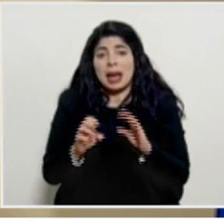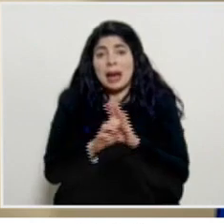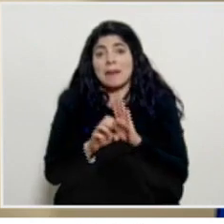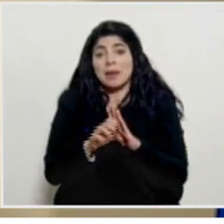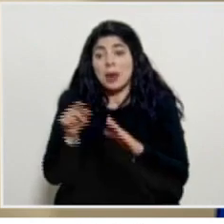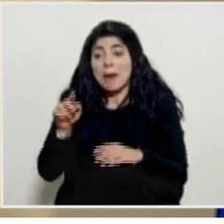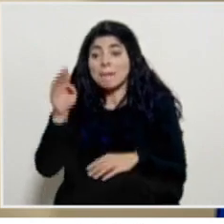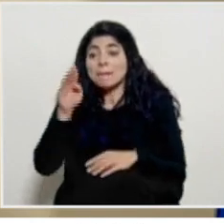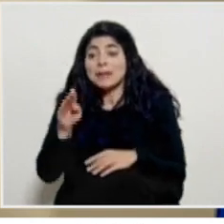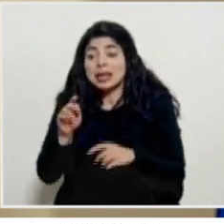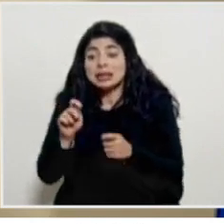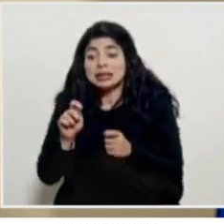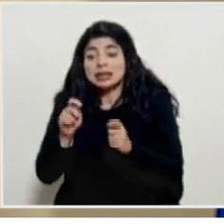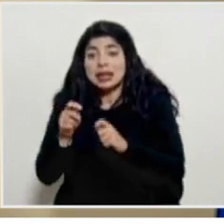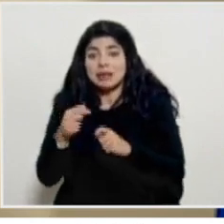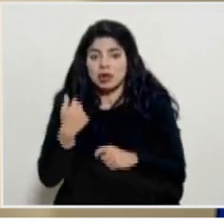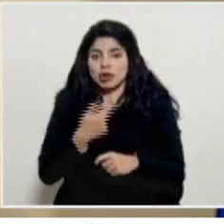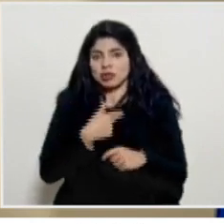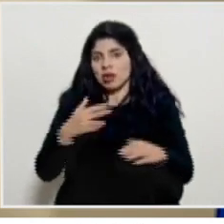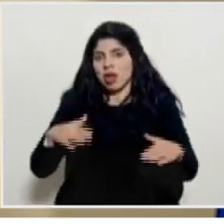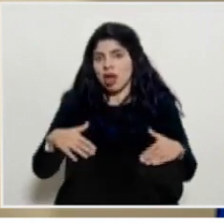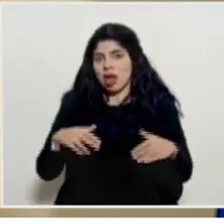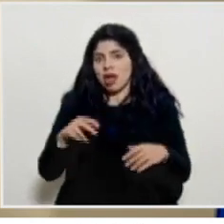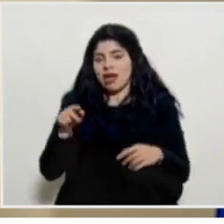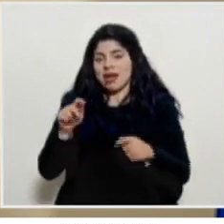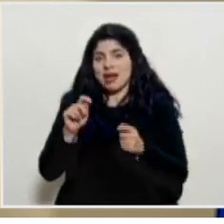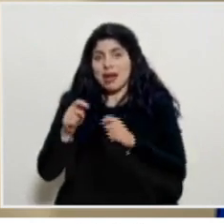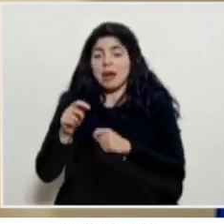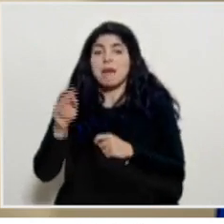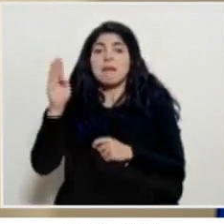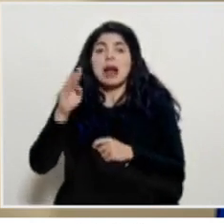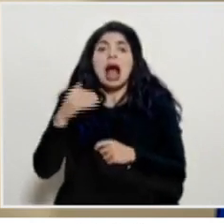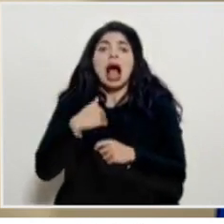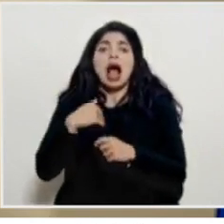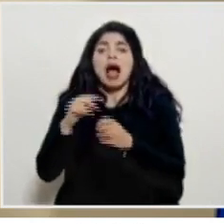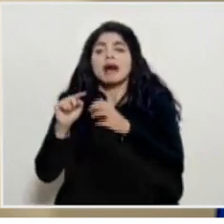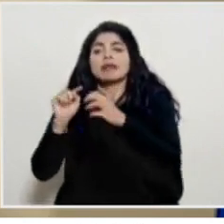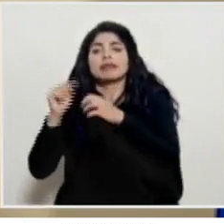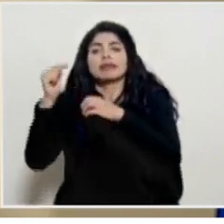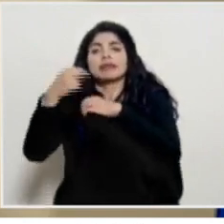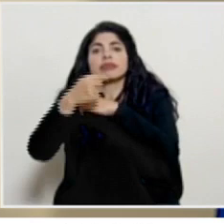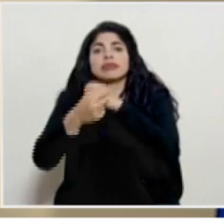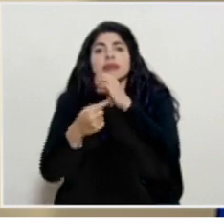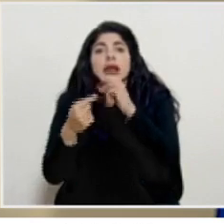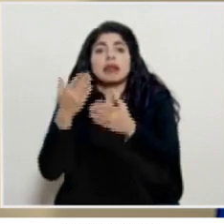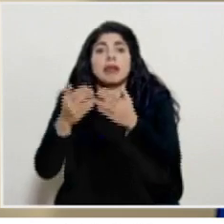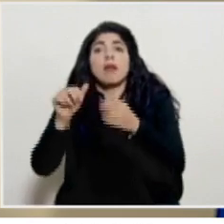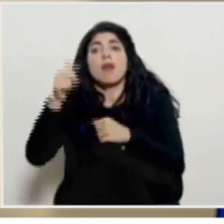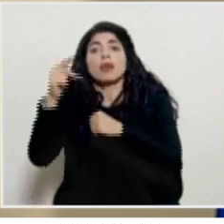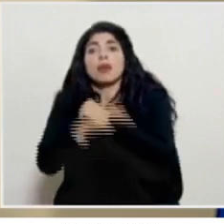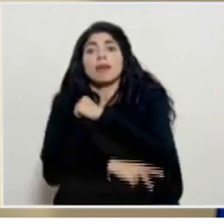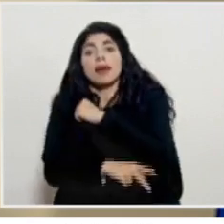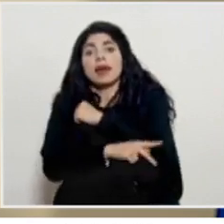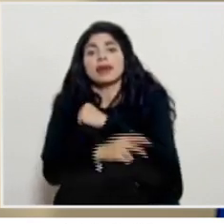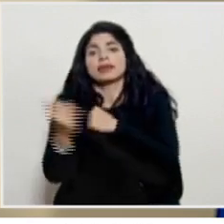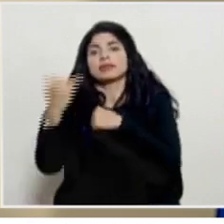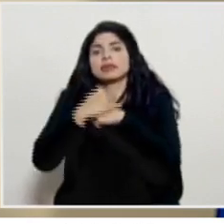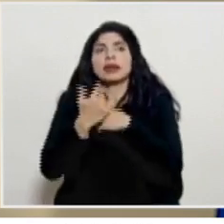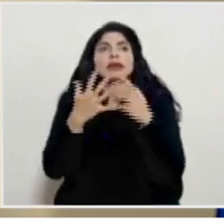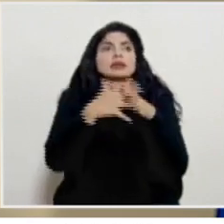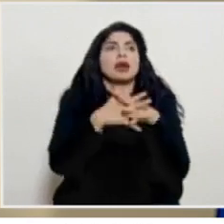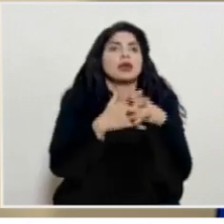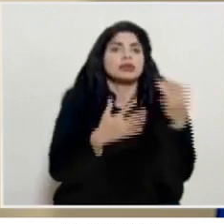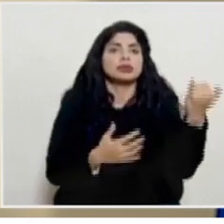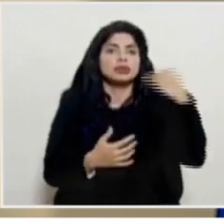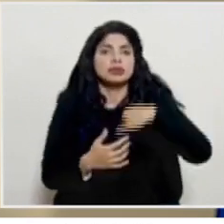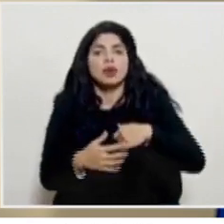ejemplo la variante brasileña que no la hemos todavía detectado en nuestro país podría estar circulando y podría haber incluso ingresado de otro país perfectamente desde Estados Unidos o